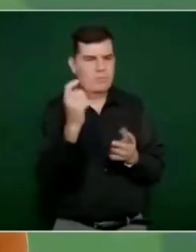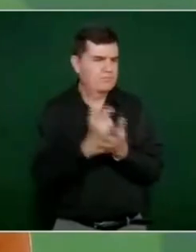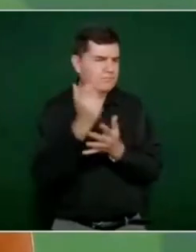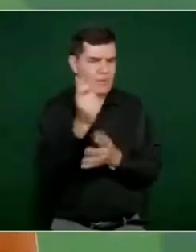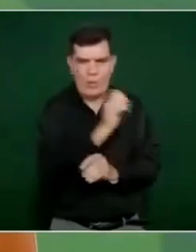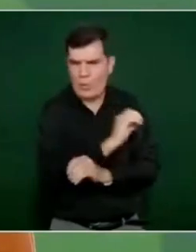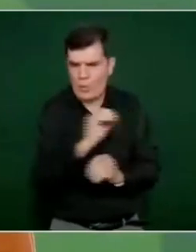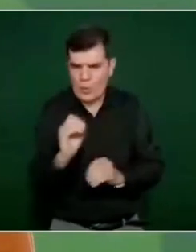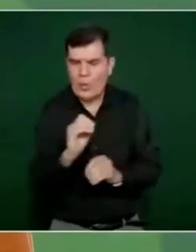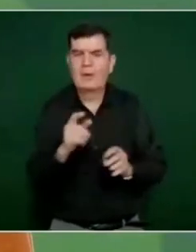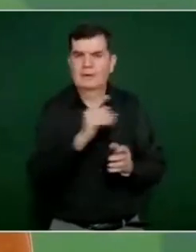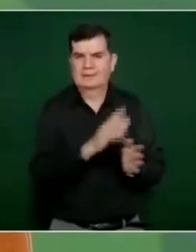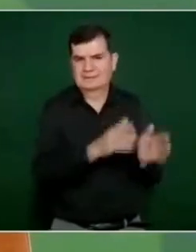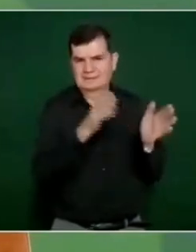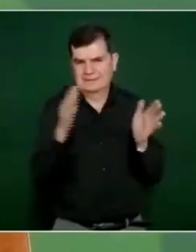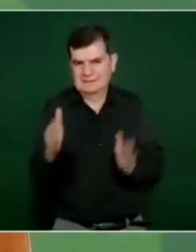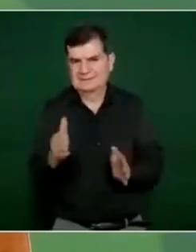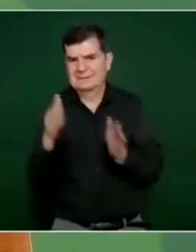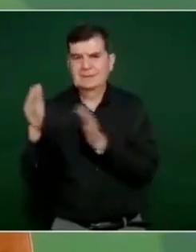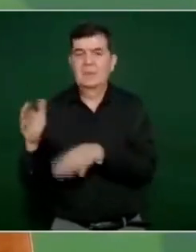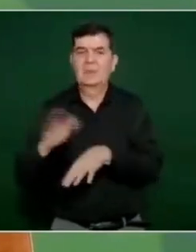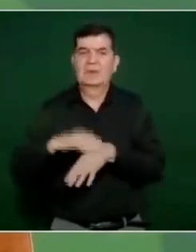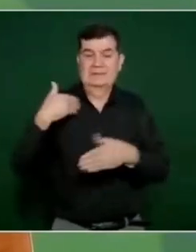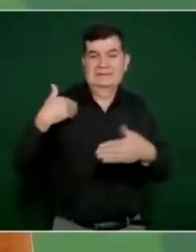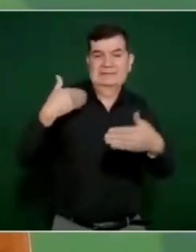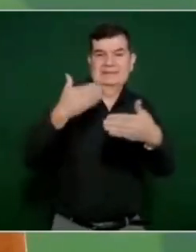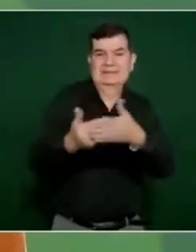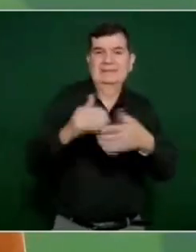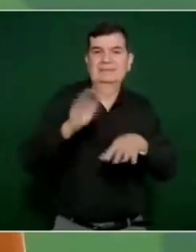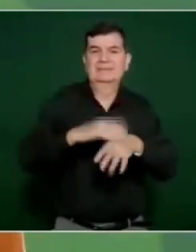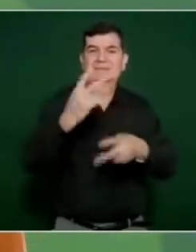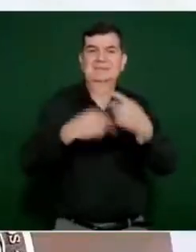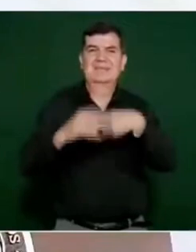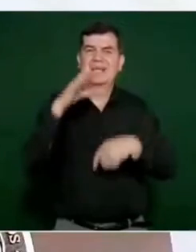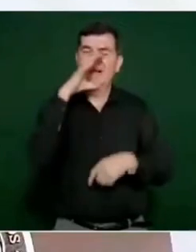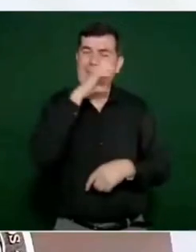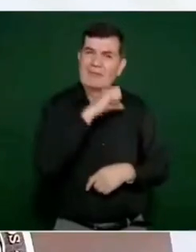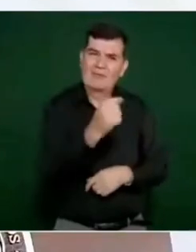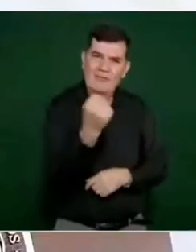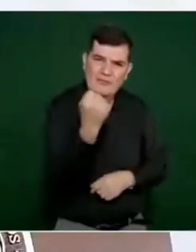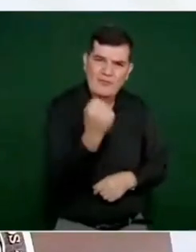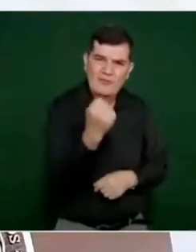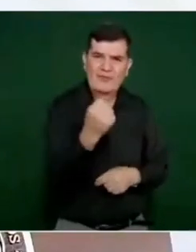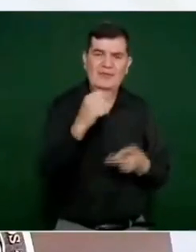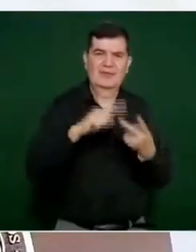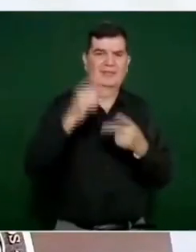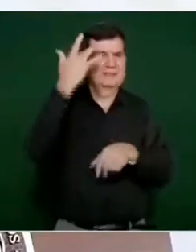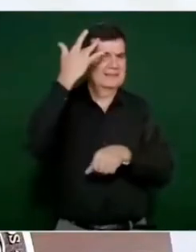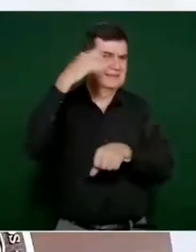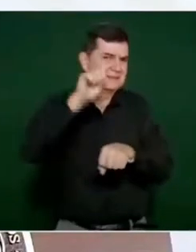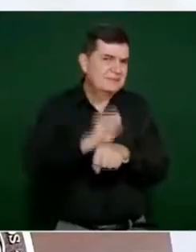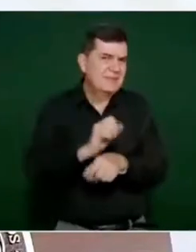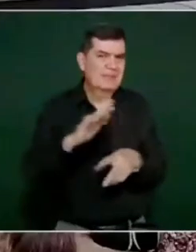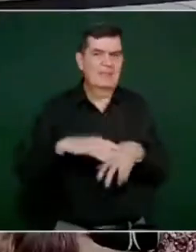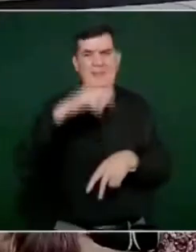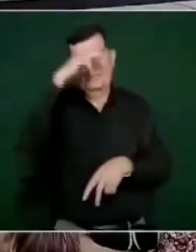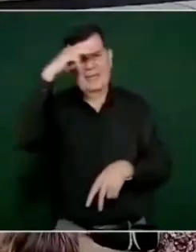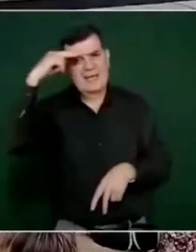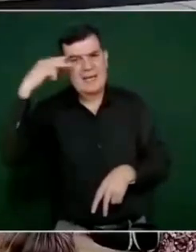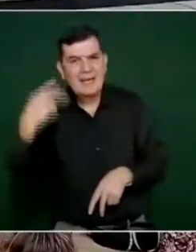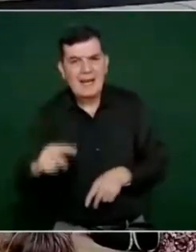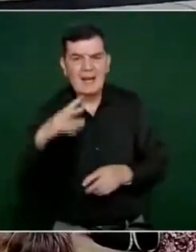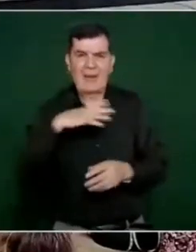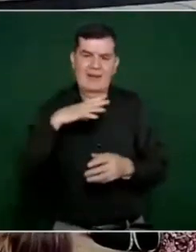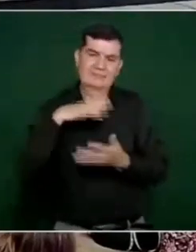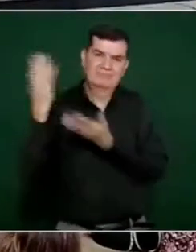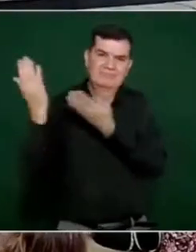todo esto porque sabemos que vienen épocas de calor, viene la Semana Santa, viene el verano, viene